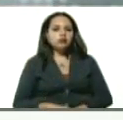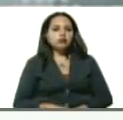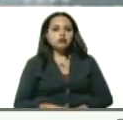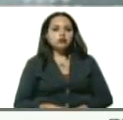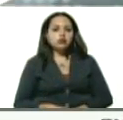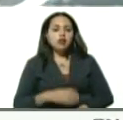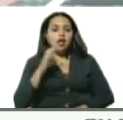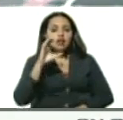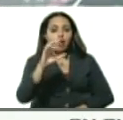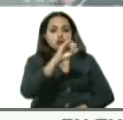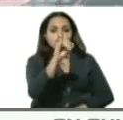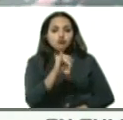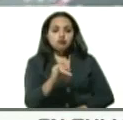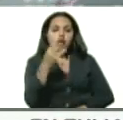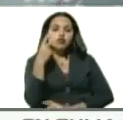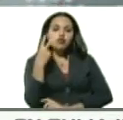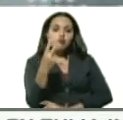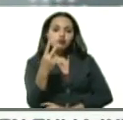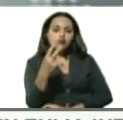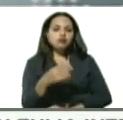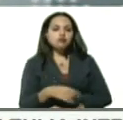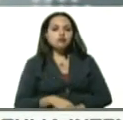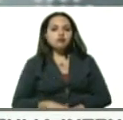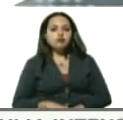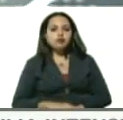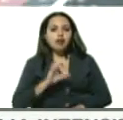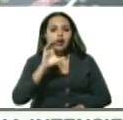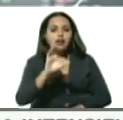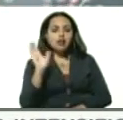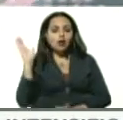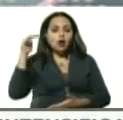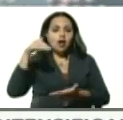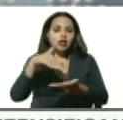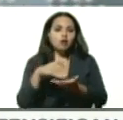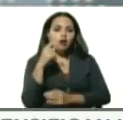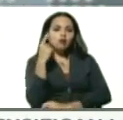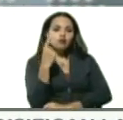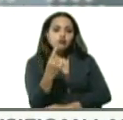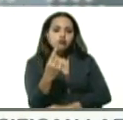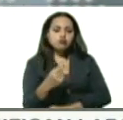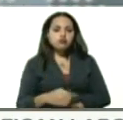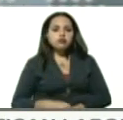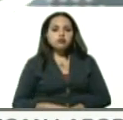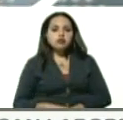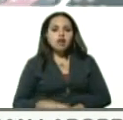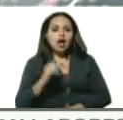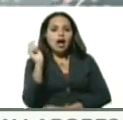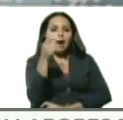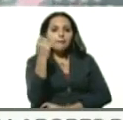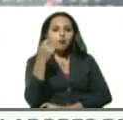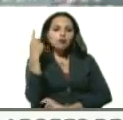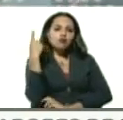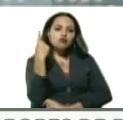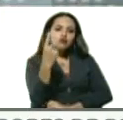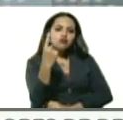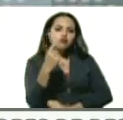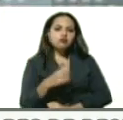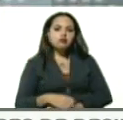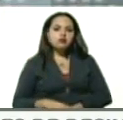estado Zulia, 2 casos, del estado Aragua, 1 caso, Apure, 1 caso,